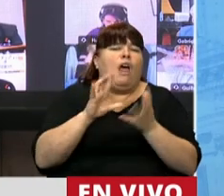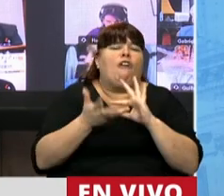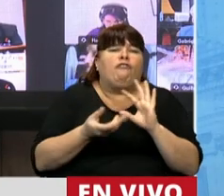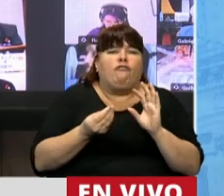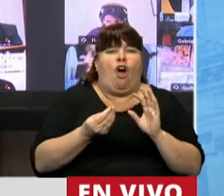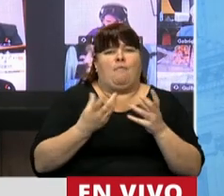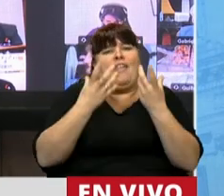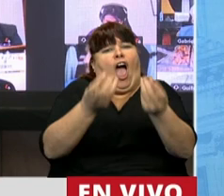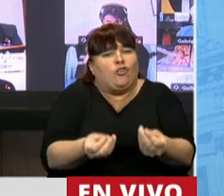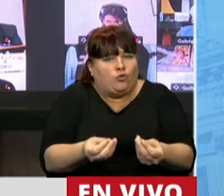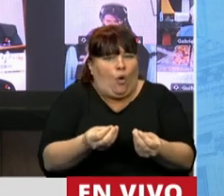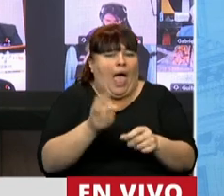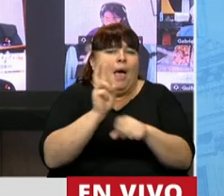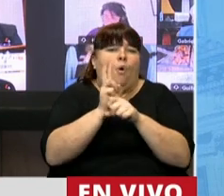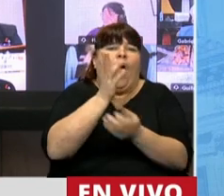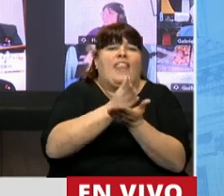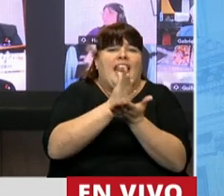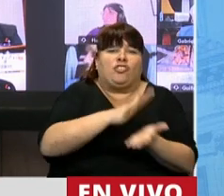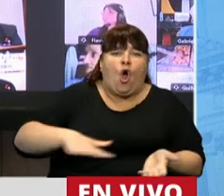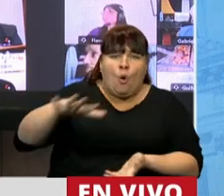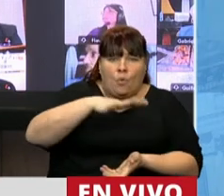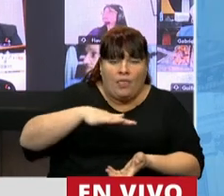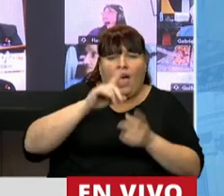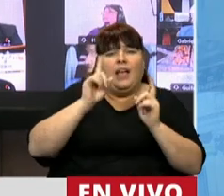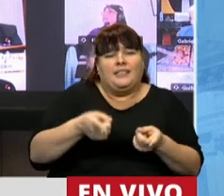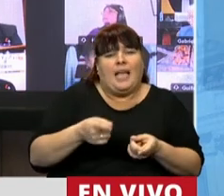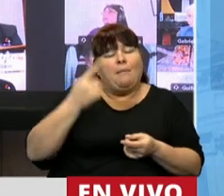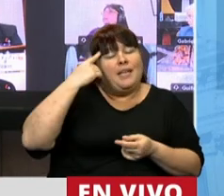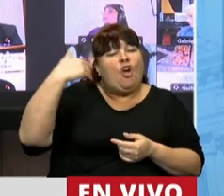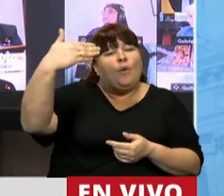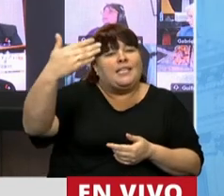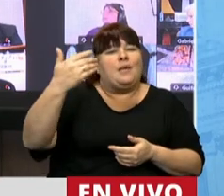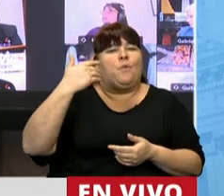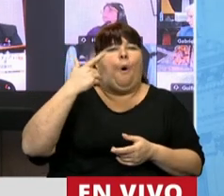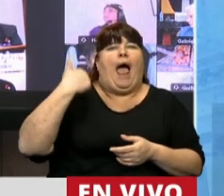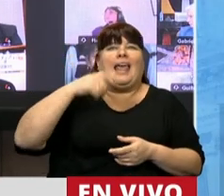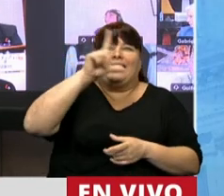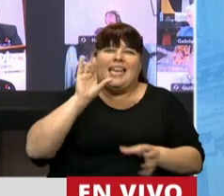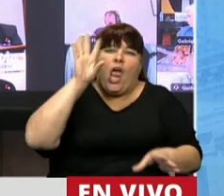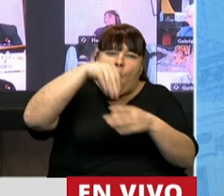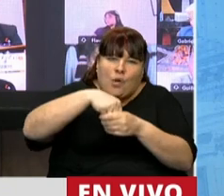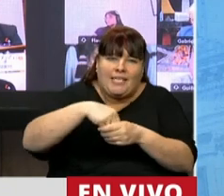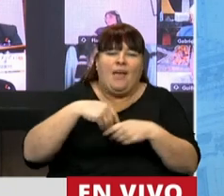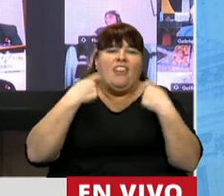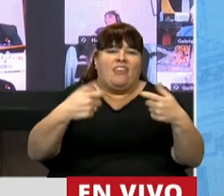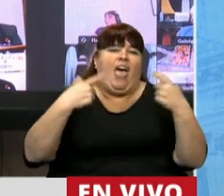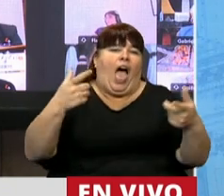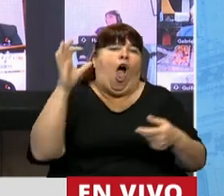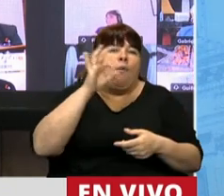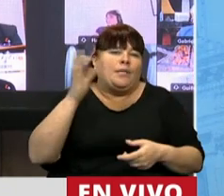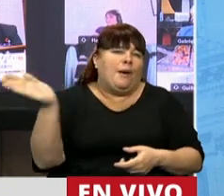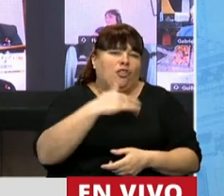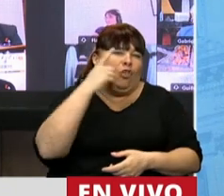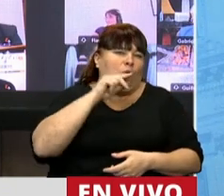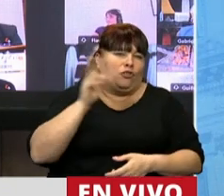de contribuir a la defensa de los derechos de la comunidad en minas a un país más inclusivo y con más oportunidades para todos y